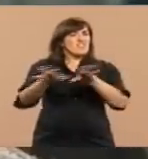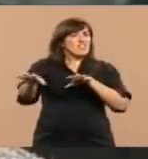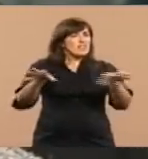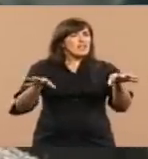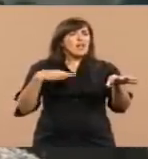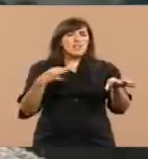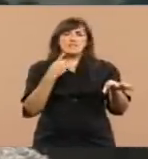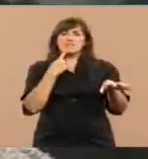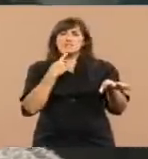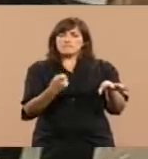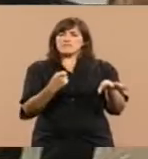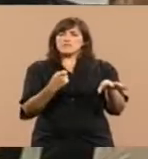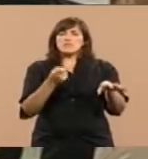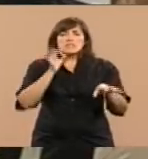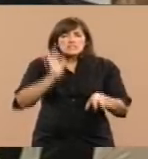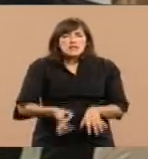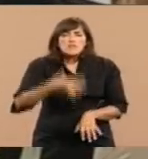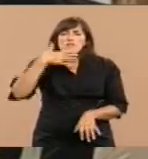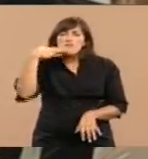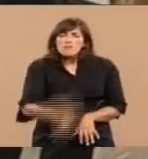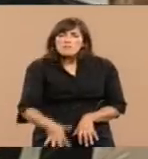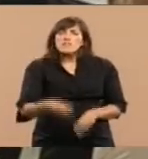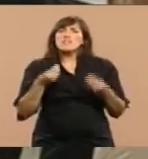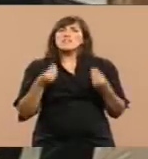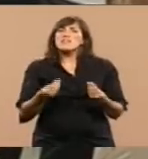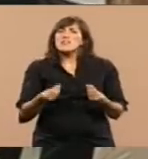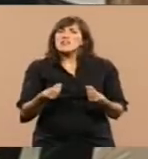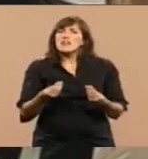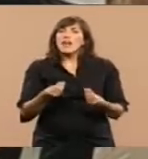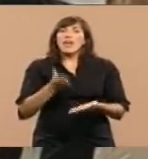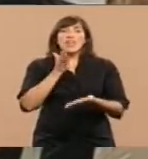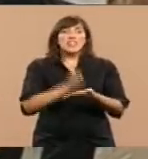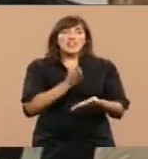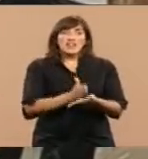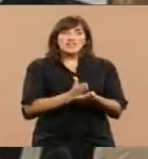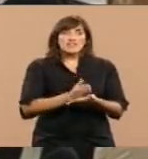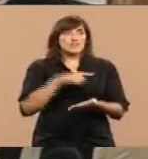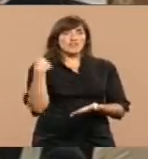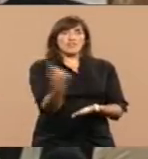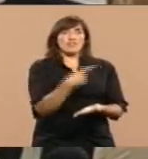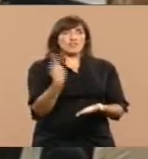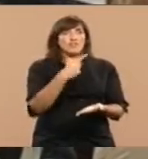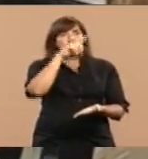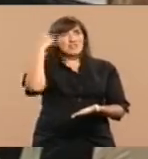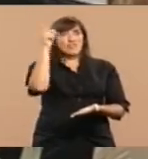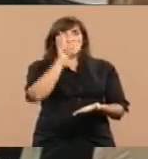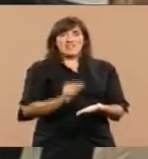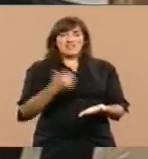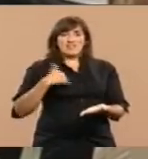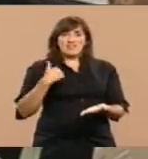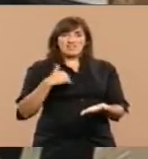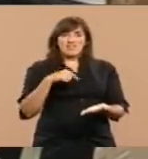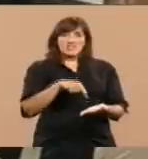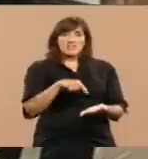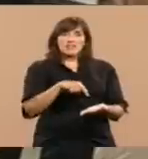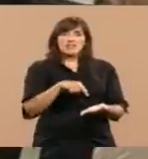que la patria y sus derechos están por